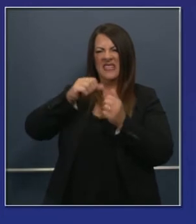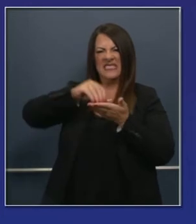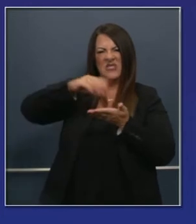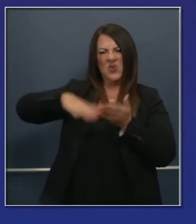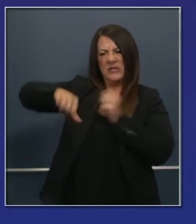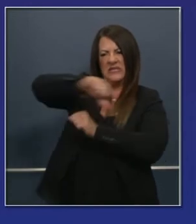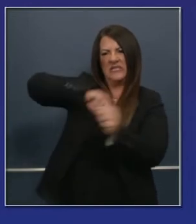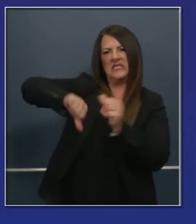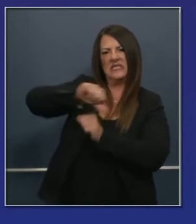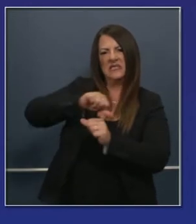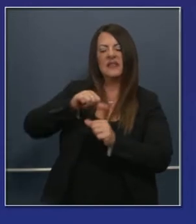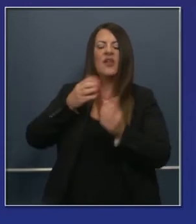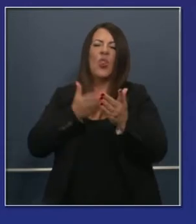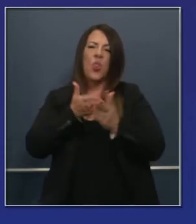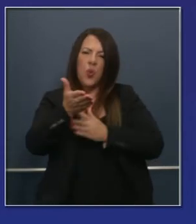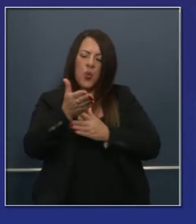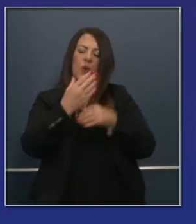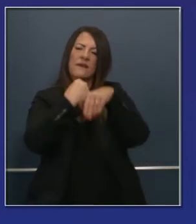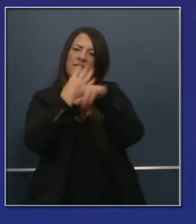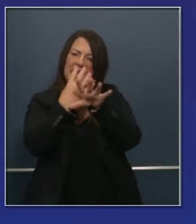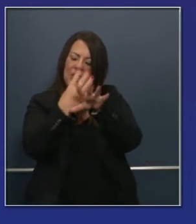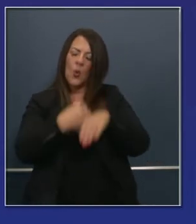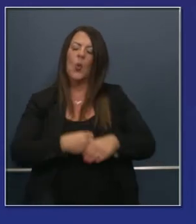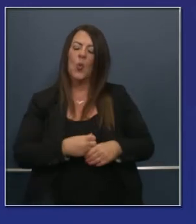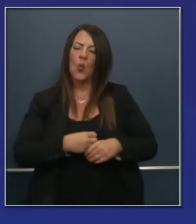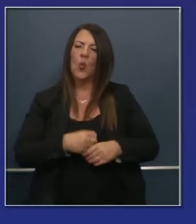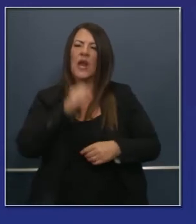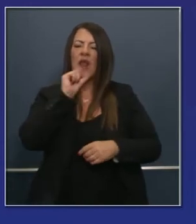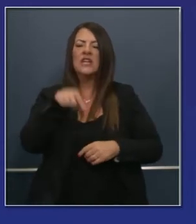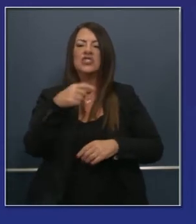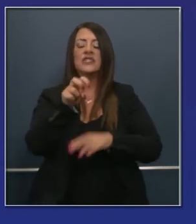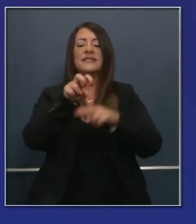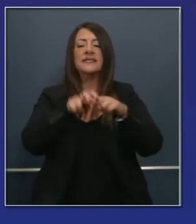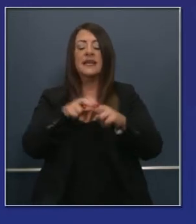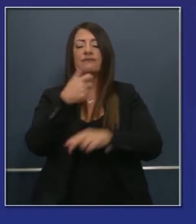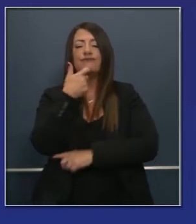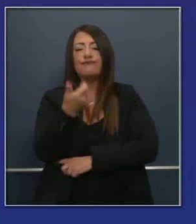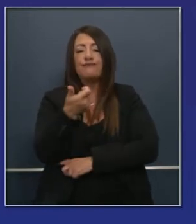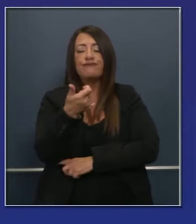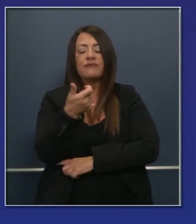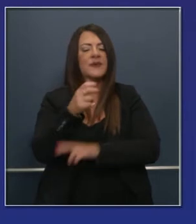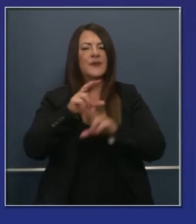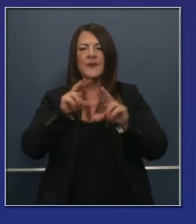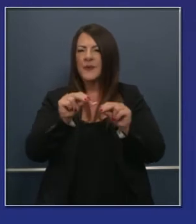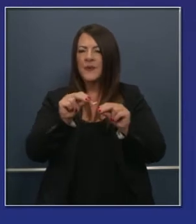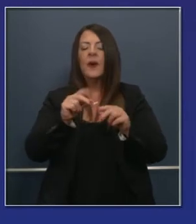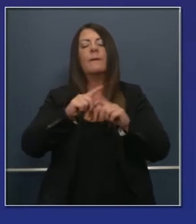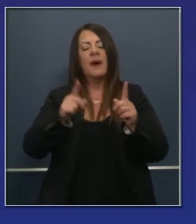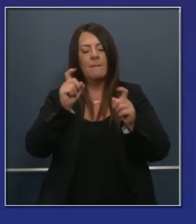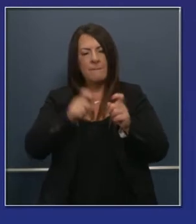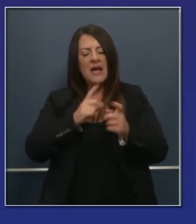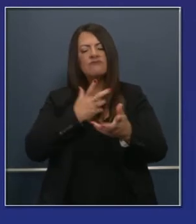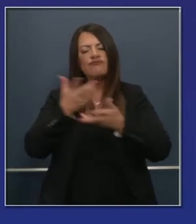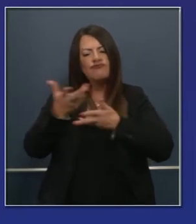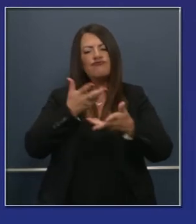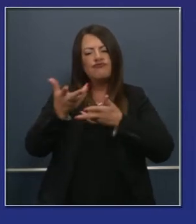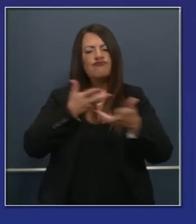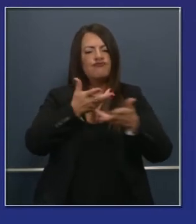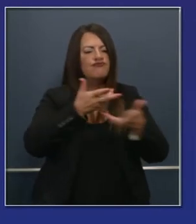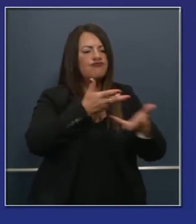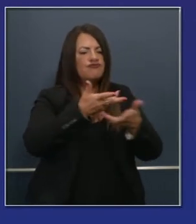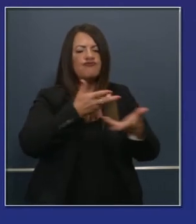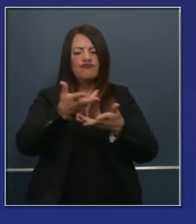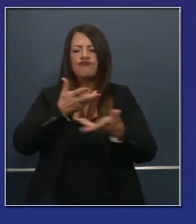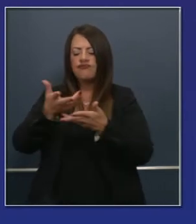recibiendo la información. Queremos tener esa dinámica, esa conexión en lo más posible de acuerdo a la educación